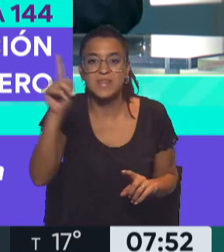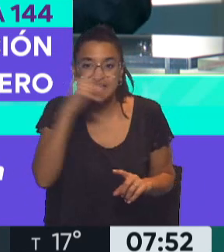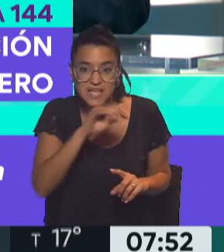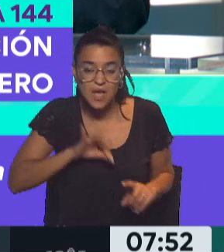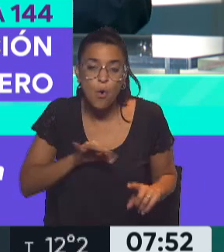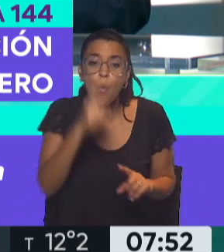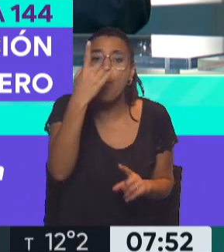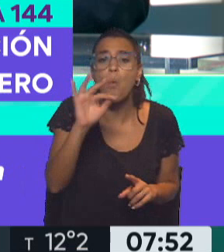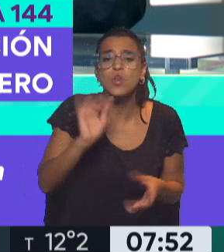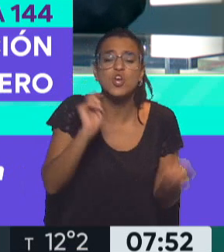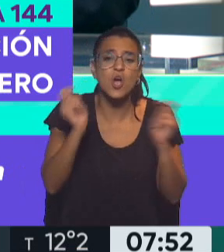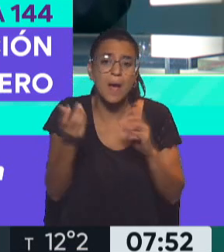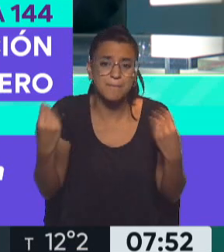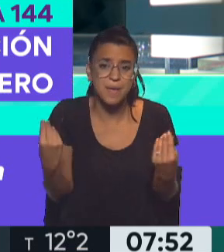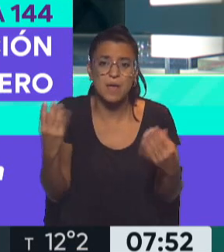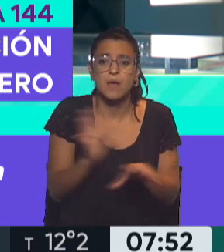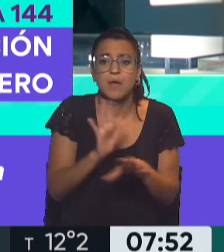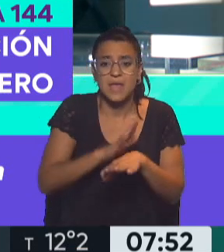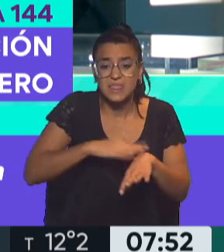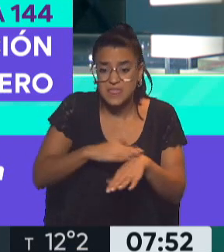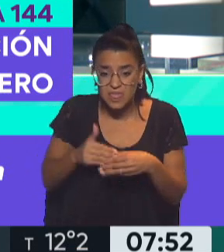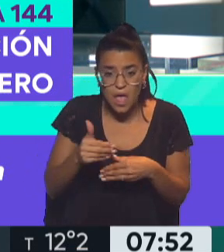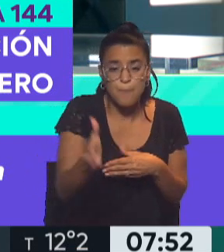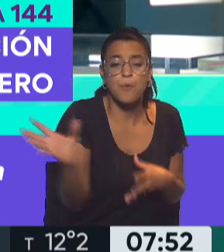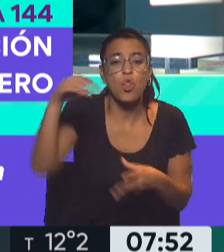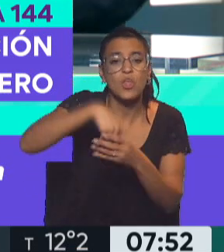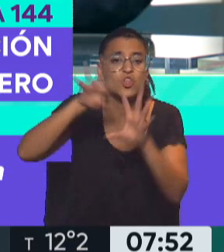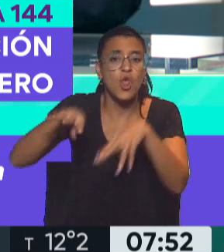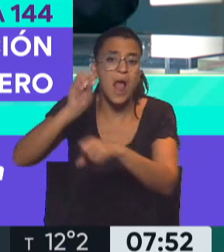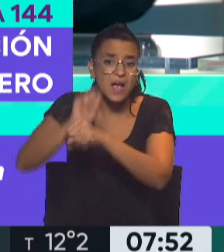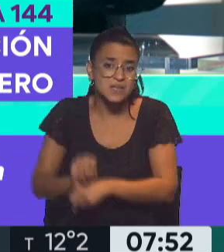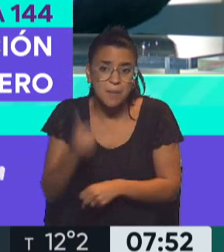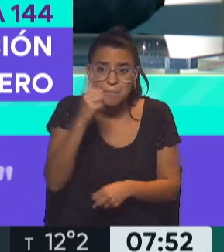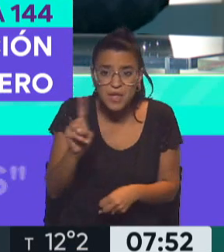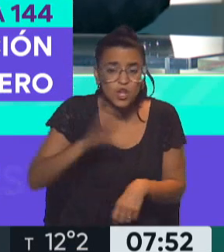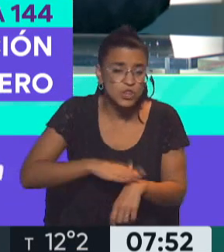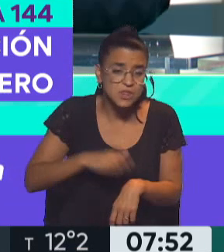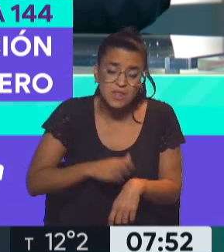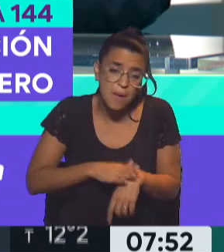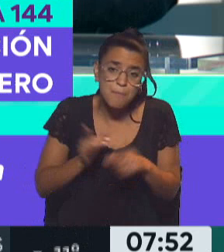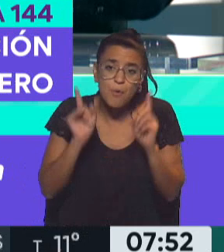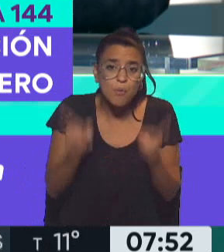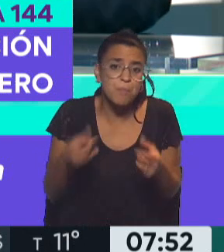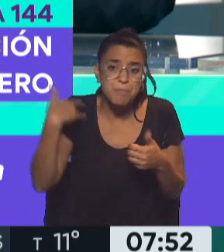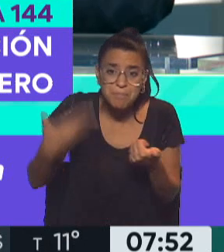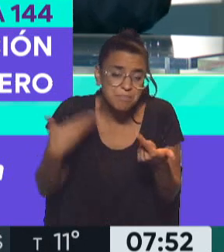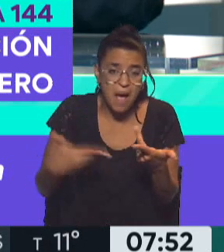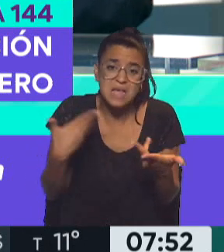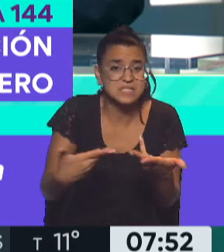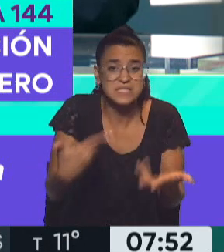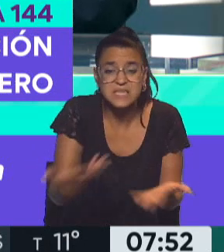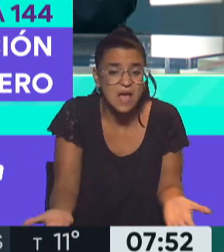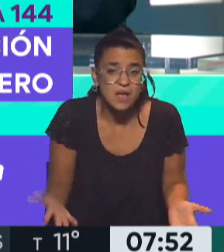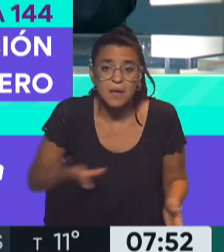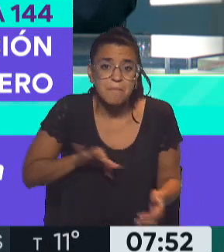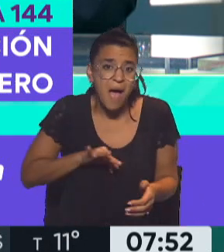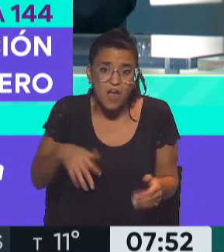lo único que habría cambiado es que habría pasado más tiempo en prisión. Pero el tiempo inexorablemente pasa, lamentablemente el